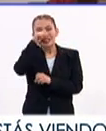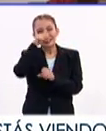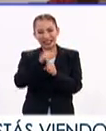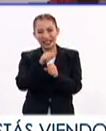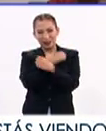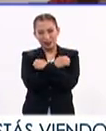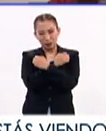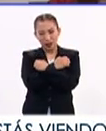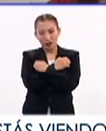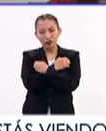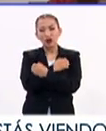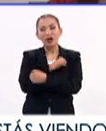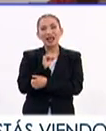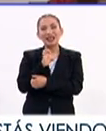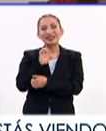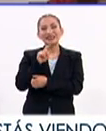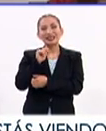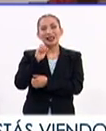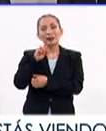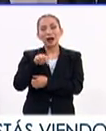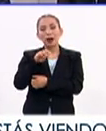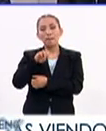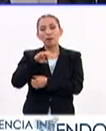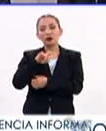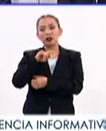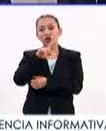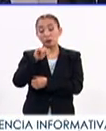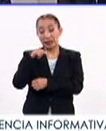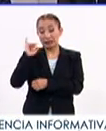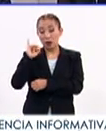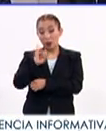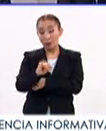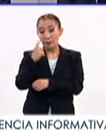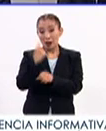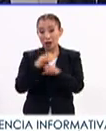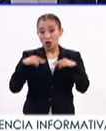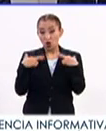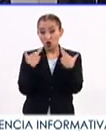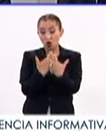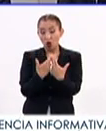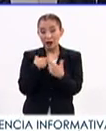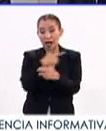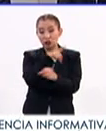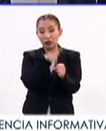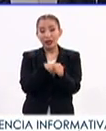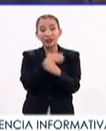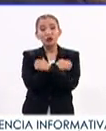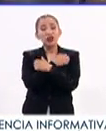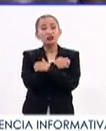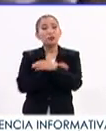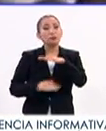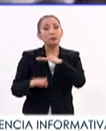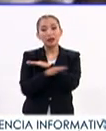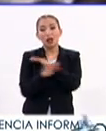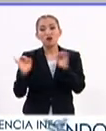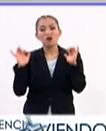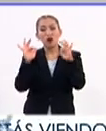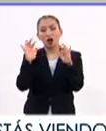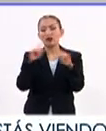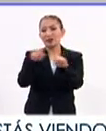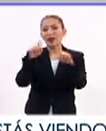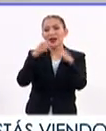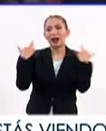de Educación Pública, Esteban Moctezuma Barragán, encabezó este jueves el primer Encuentro Nacional de Educación Básica, al que acudieron